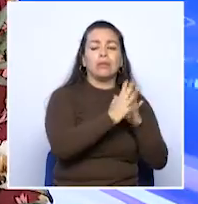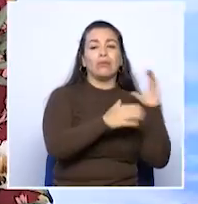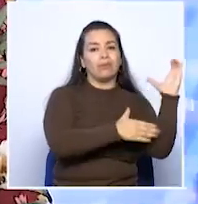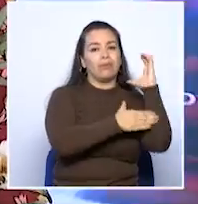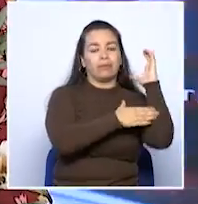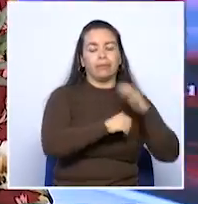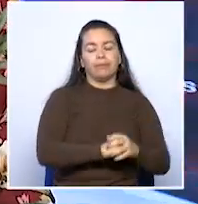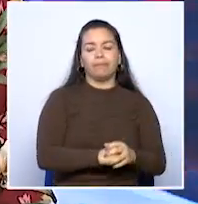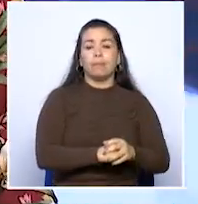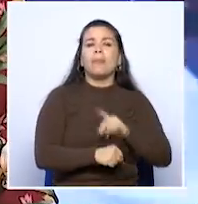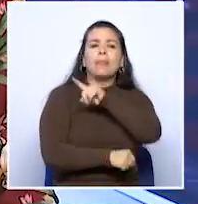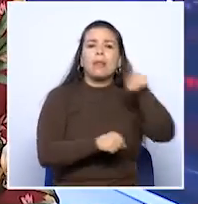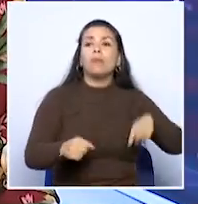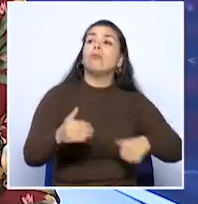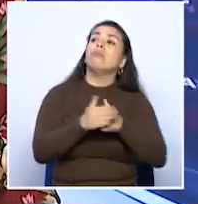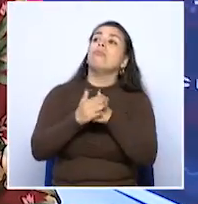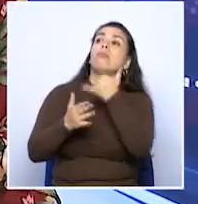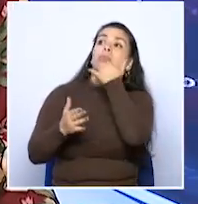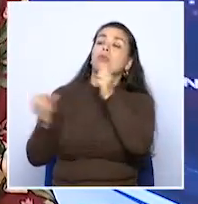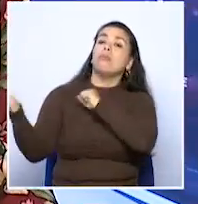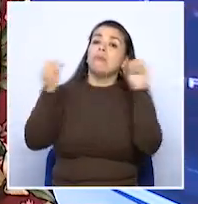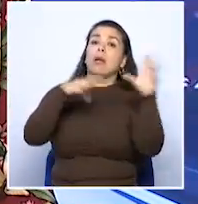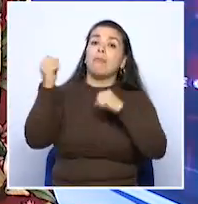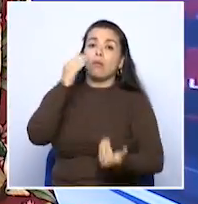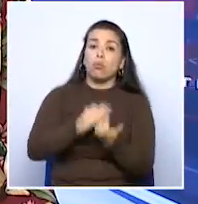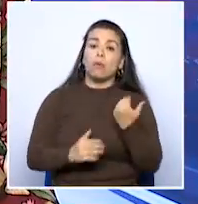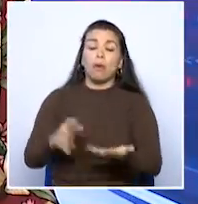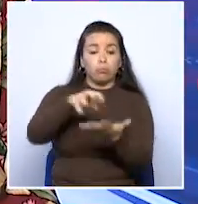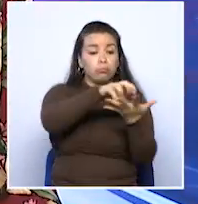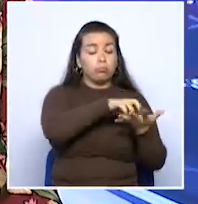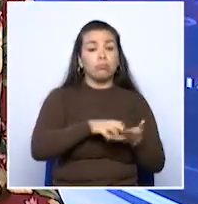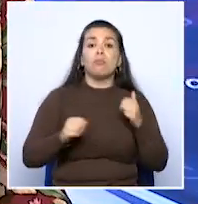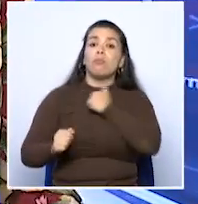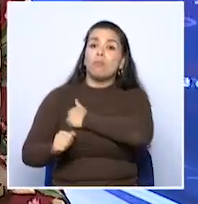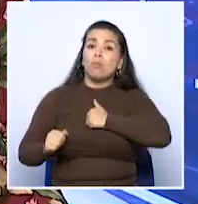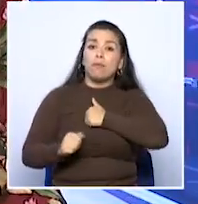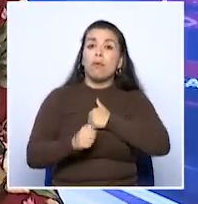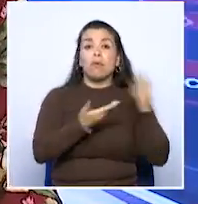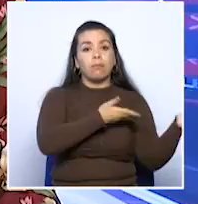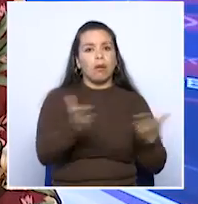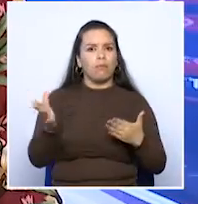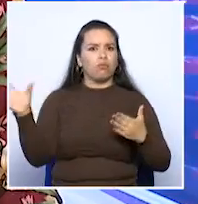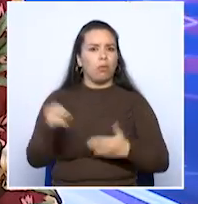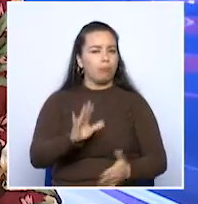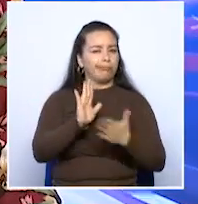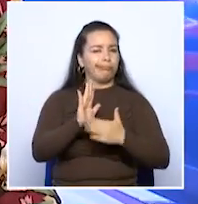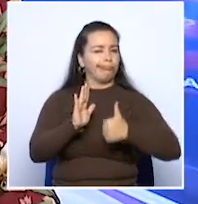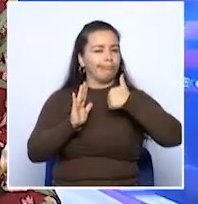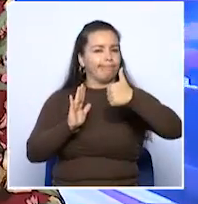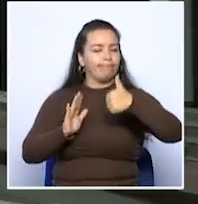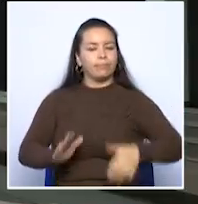Ellos están reclamando celeridad en su traslado a la nueva edificación que ofrece todas las garantías.